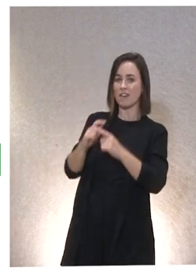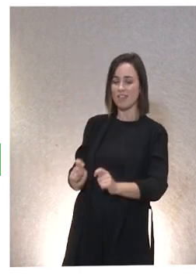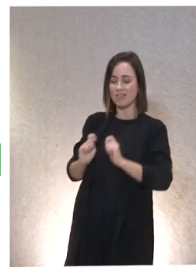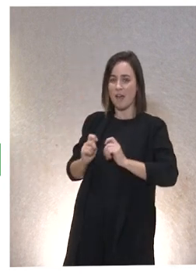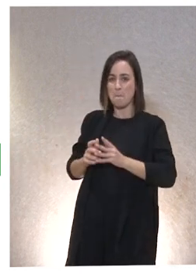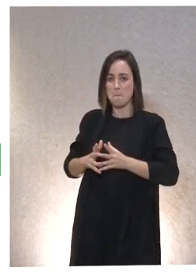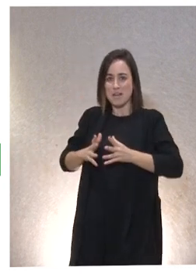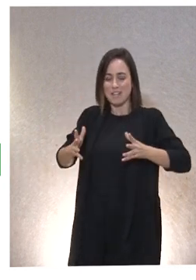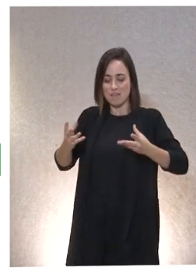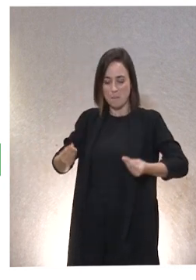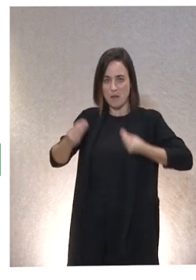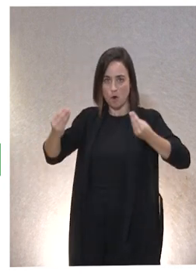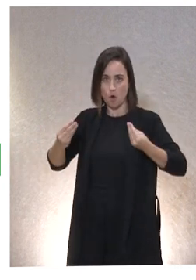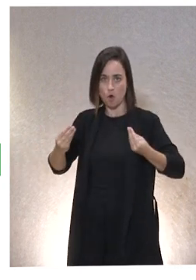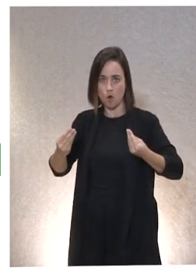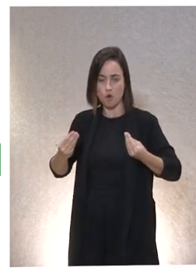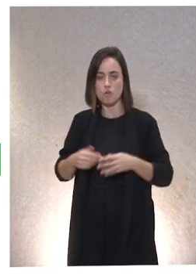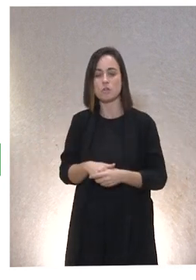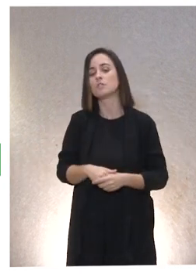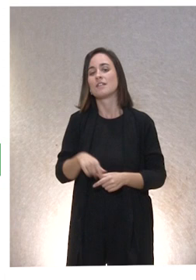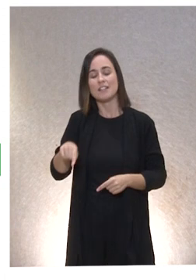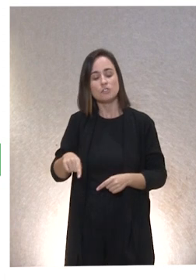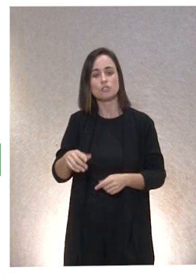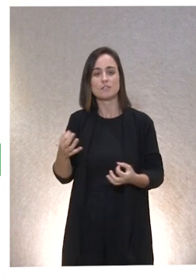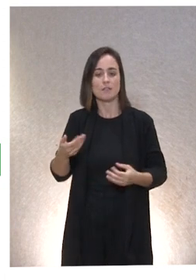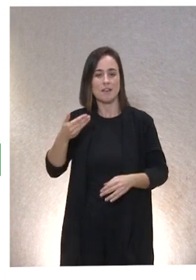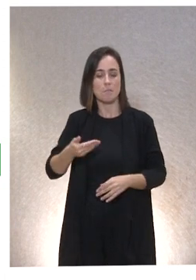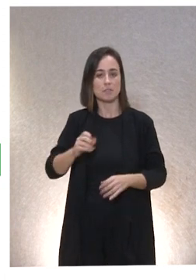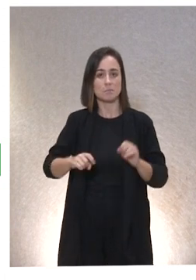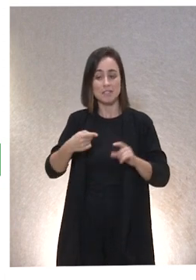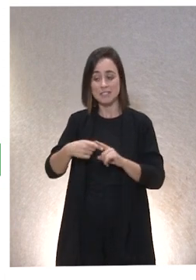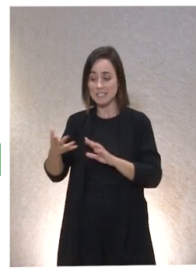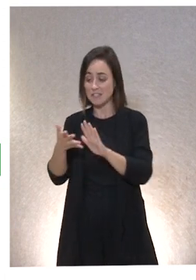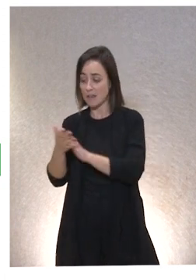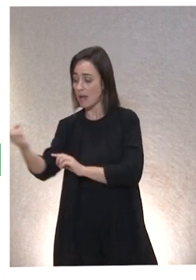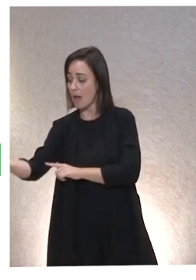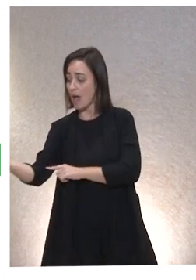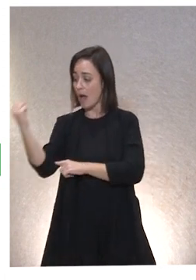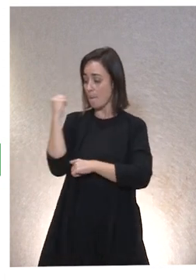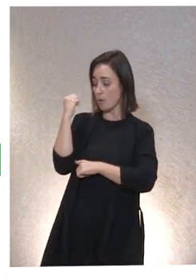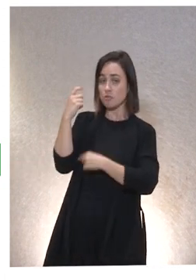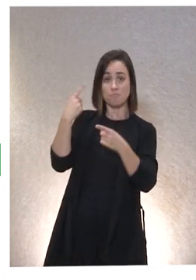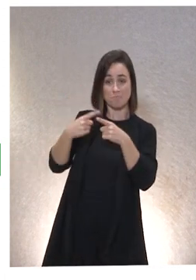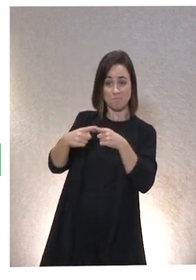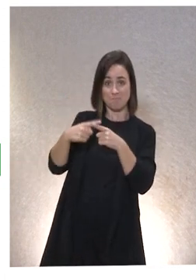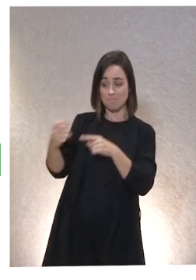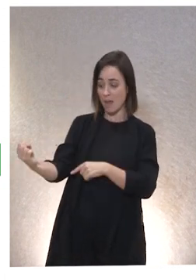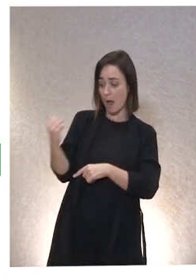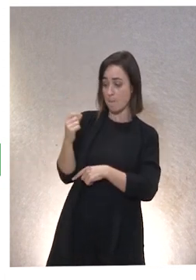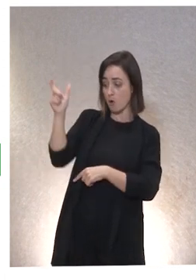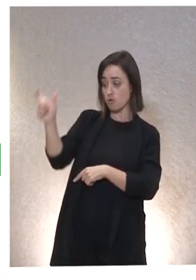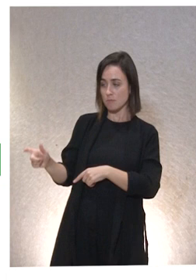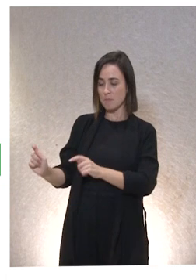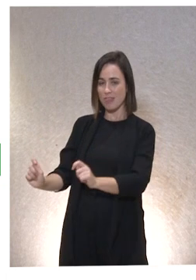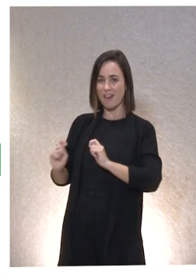es lo relevante e importante de la vida independiente cuando se dice. Que los apoyos tienen que garantizar la máxima independencia posible.